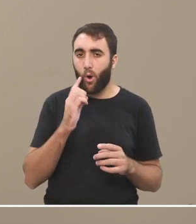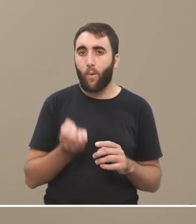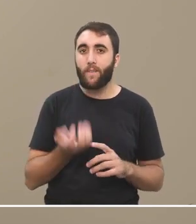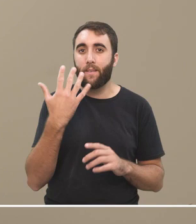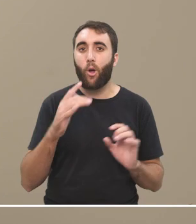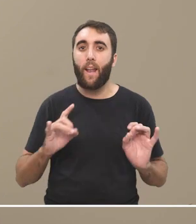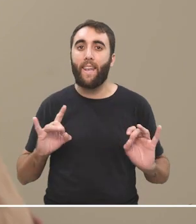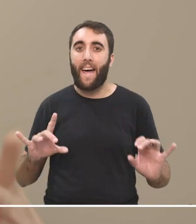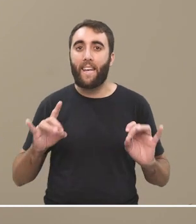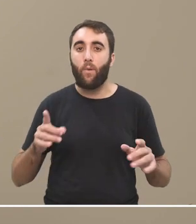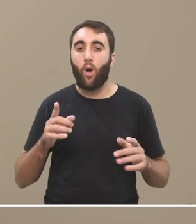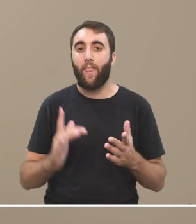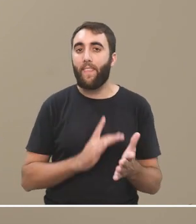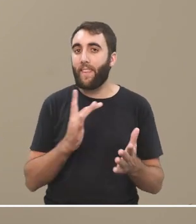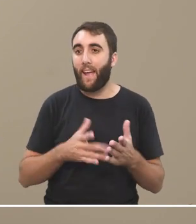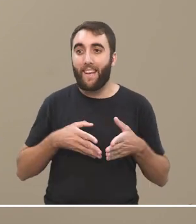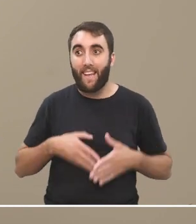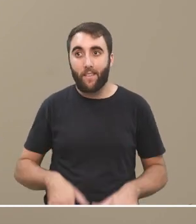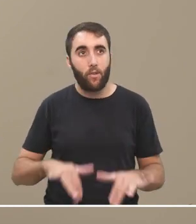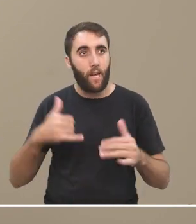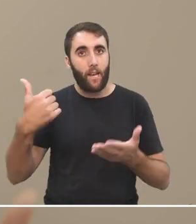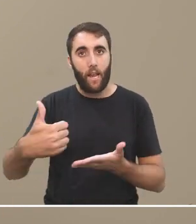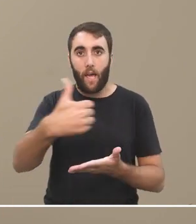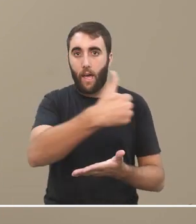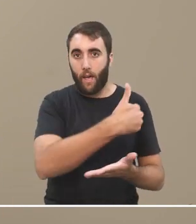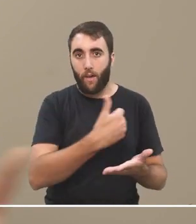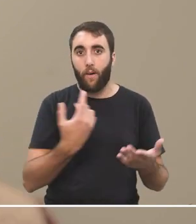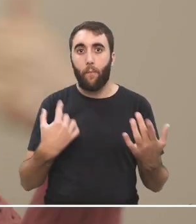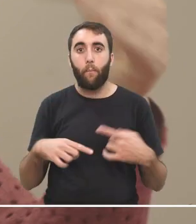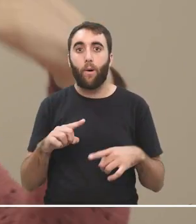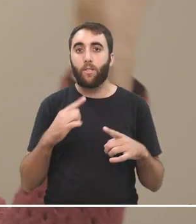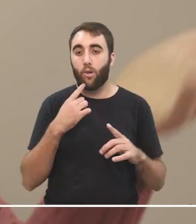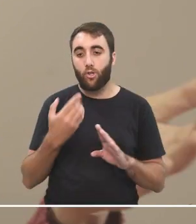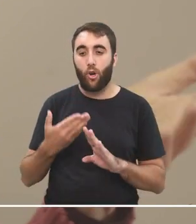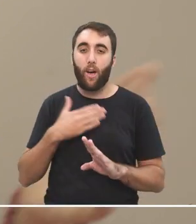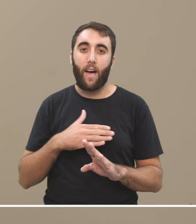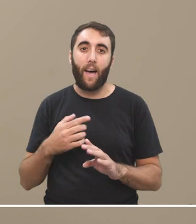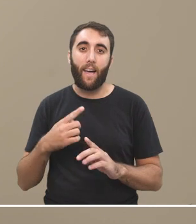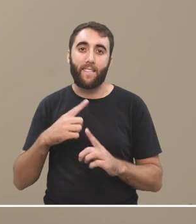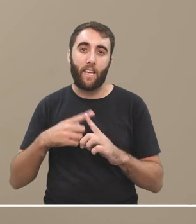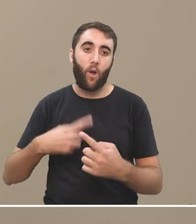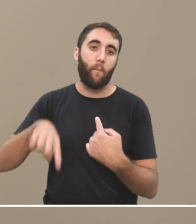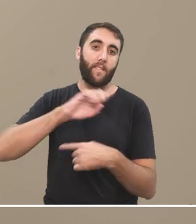de nativos digitales, o sea, nacieron ya en este entorno, en cambio, los que nacimos en el siglo XX,